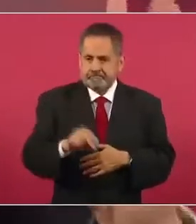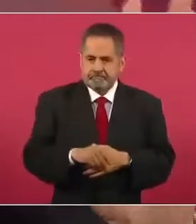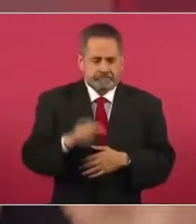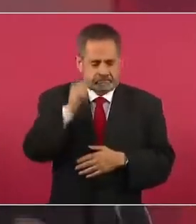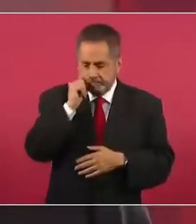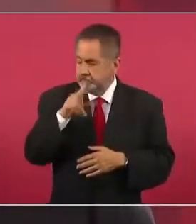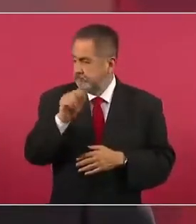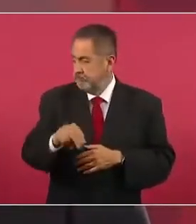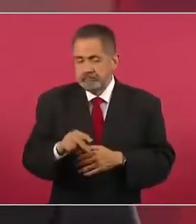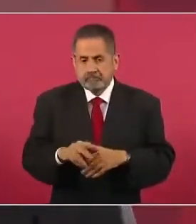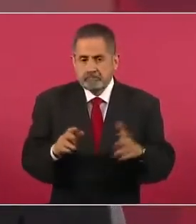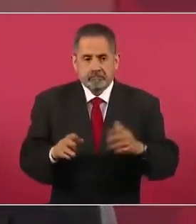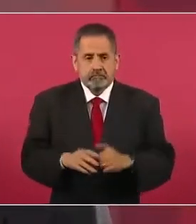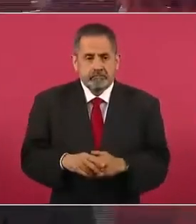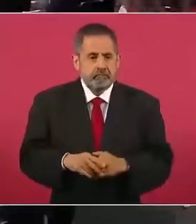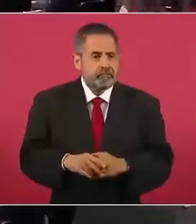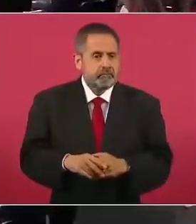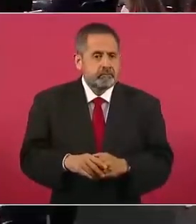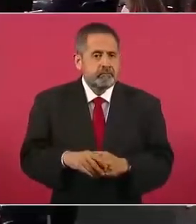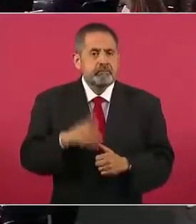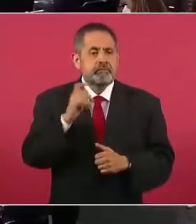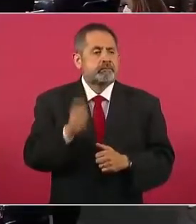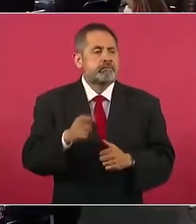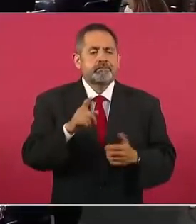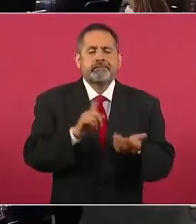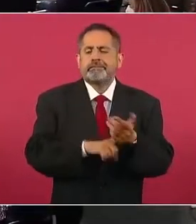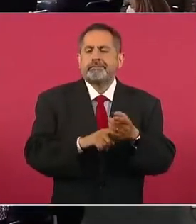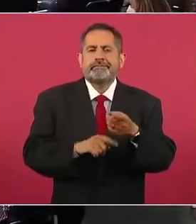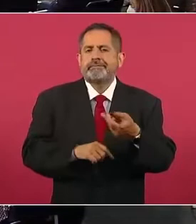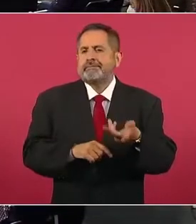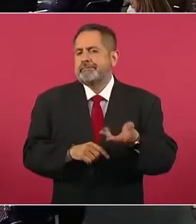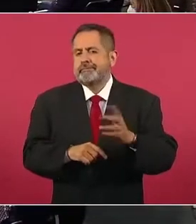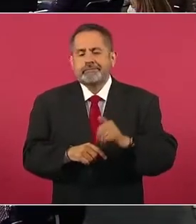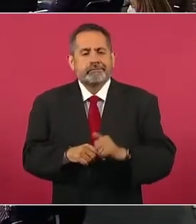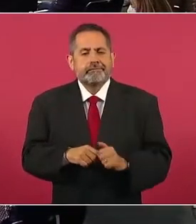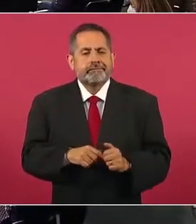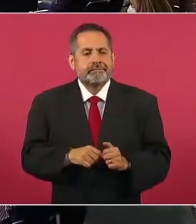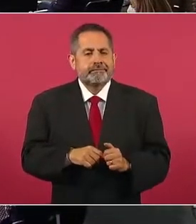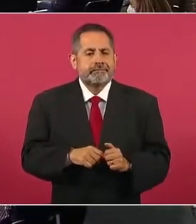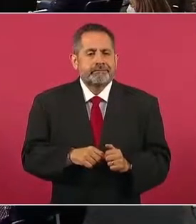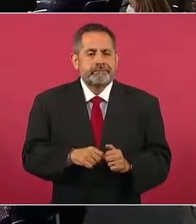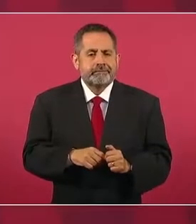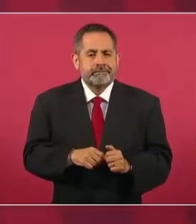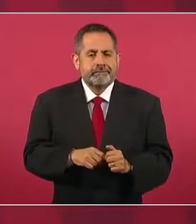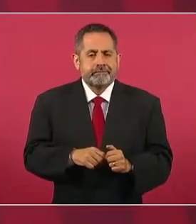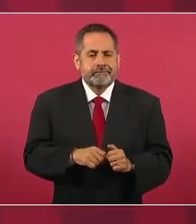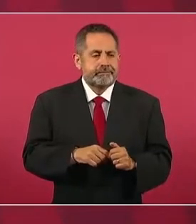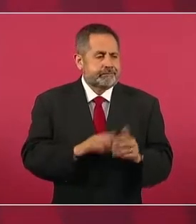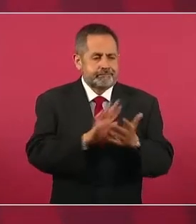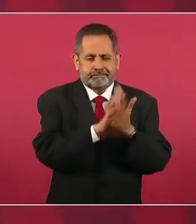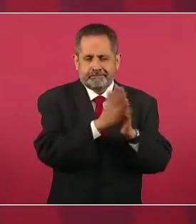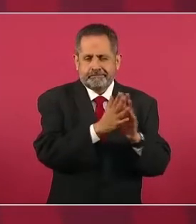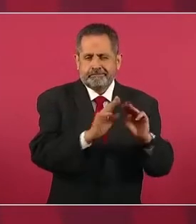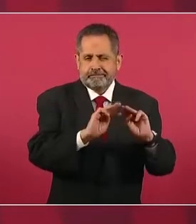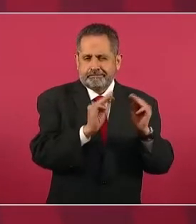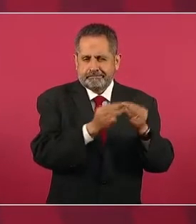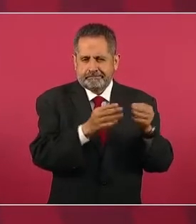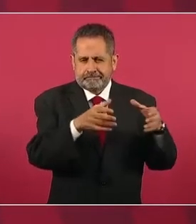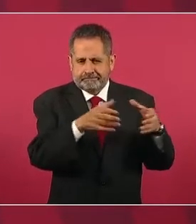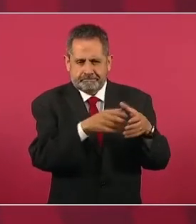de la llamada delincuencia organizada